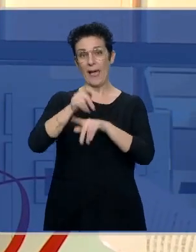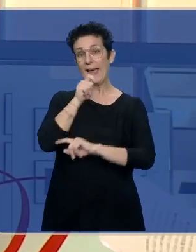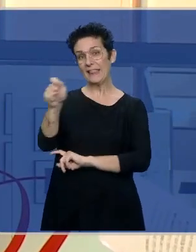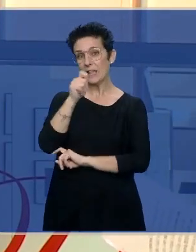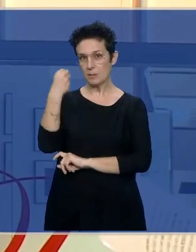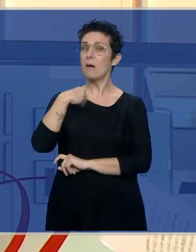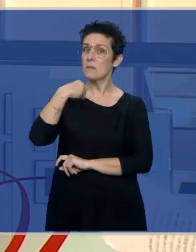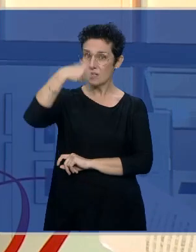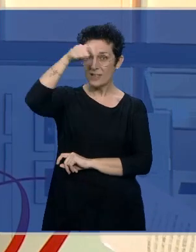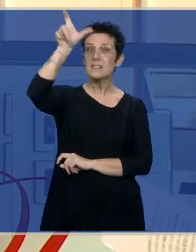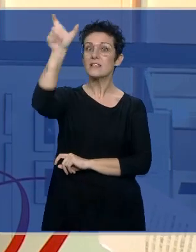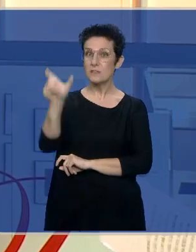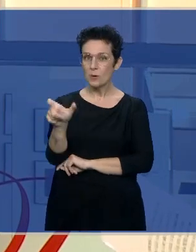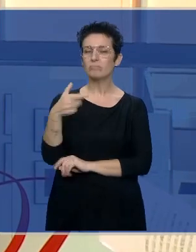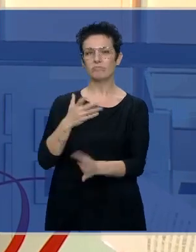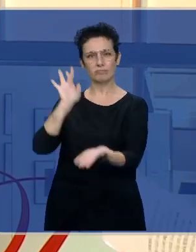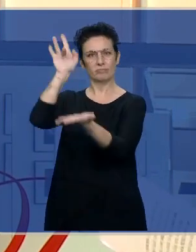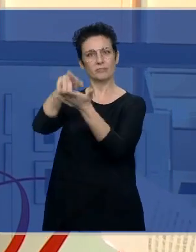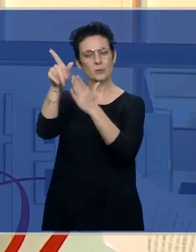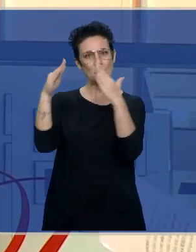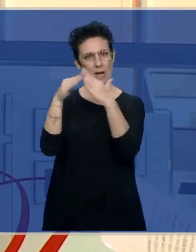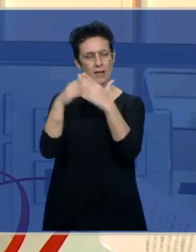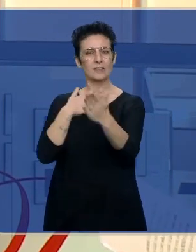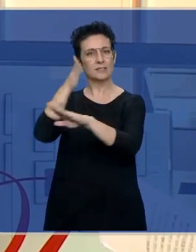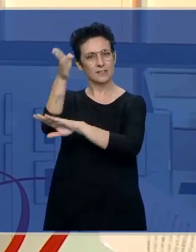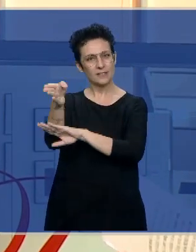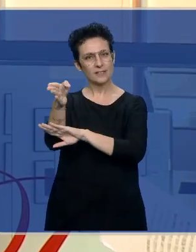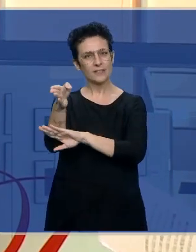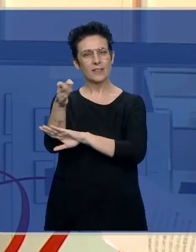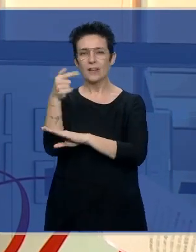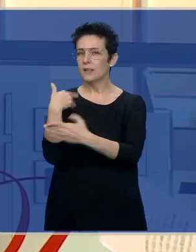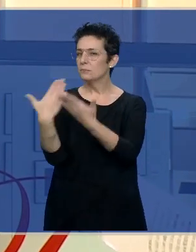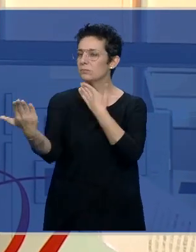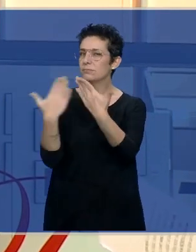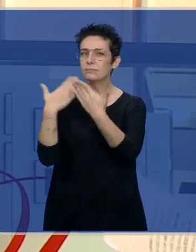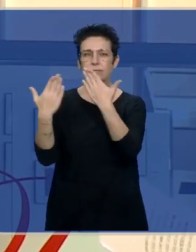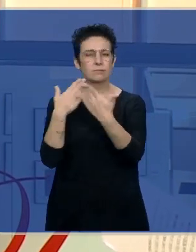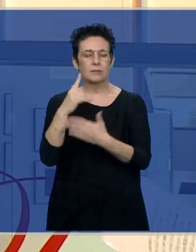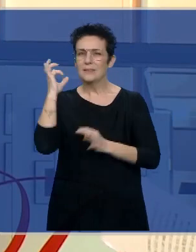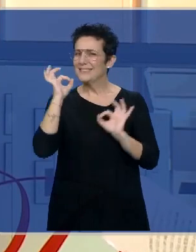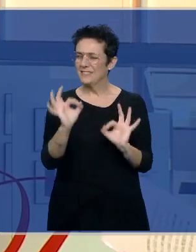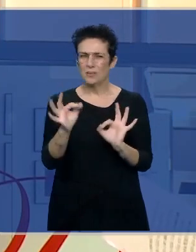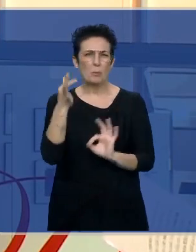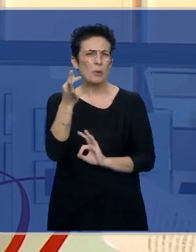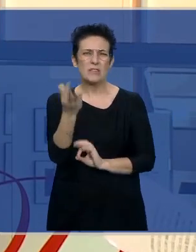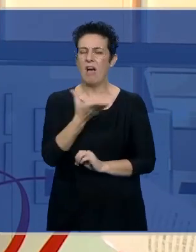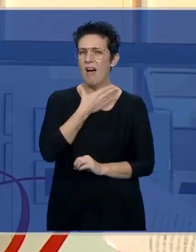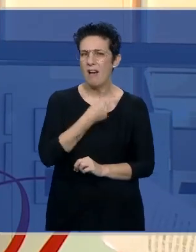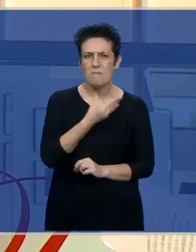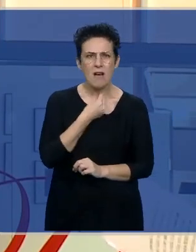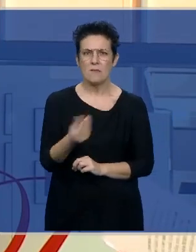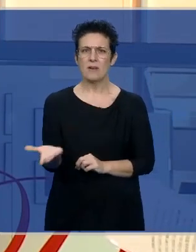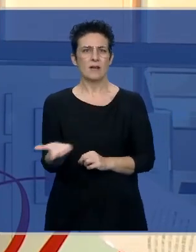y fui a Castelfrío a entrevistarlo, lo he contado alguna vez, y me trató excepcionalmente bien, o sea, con una amabilidad, yo era